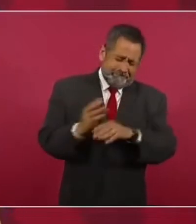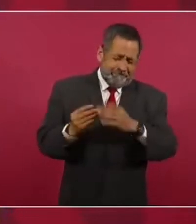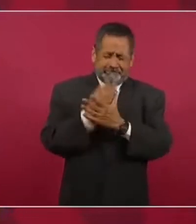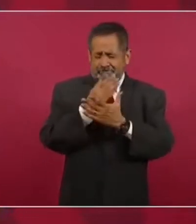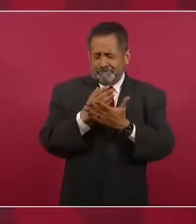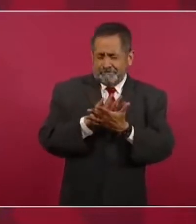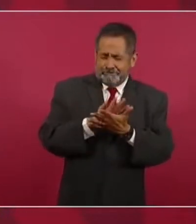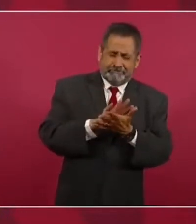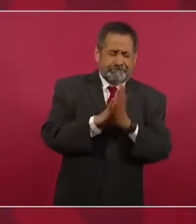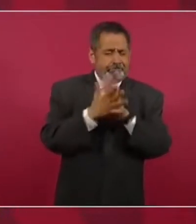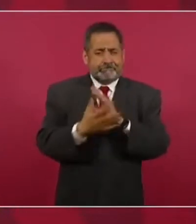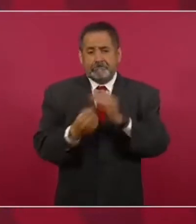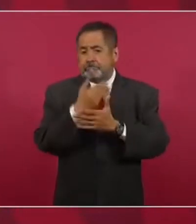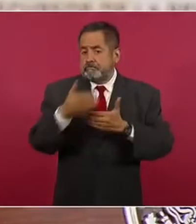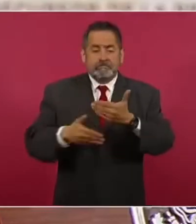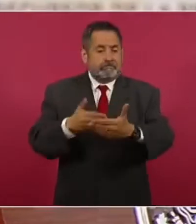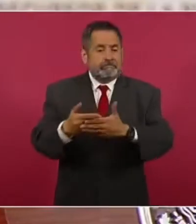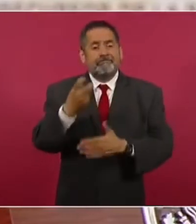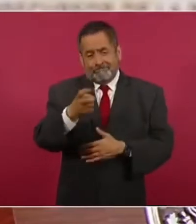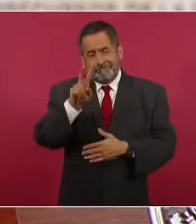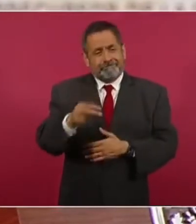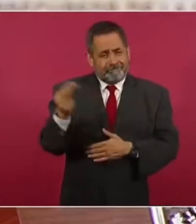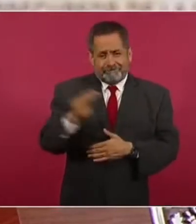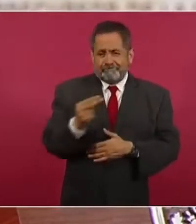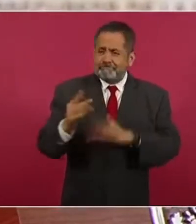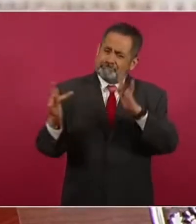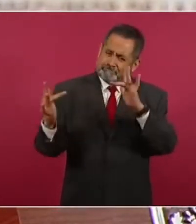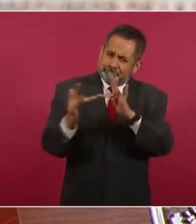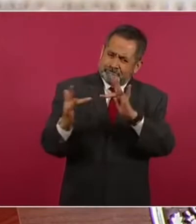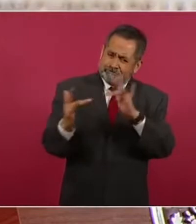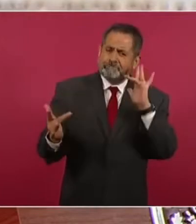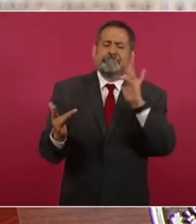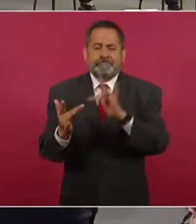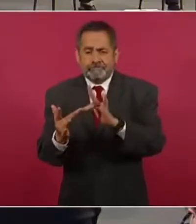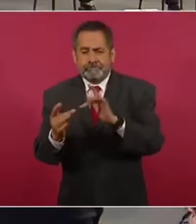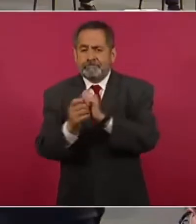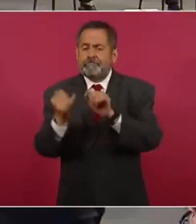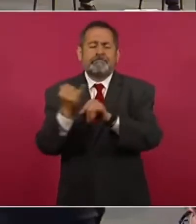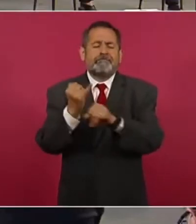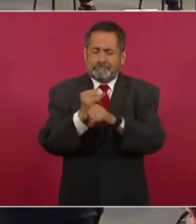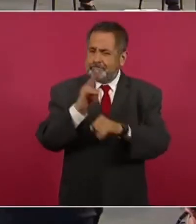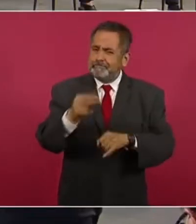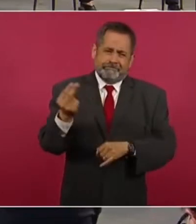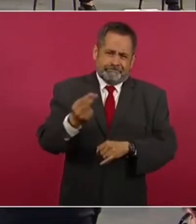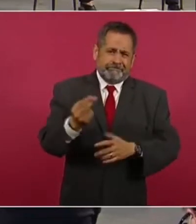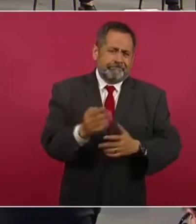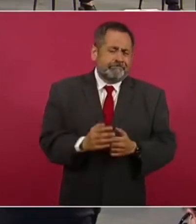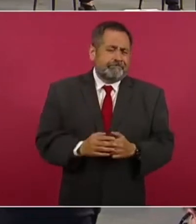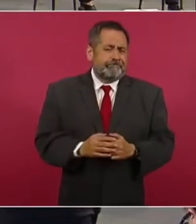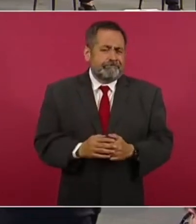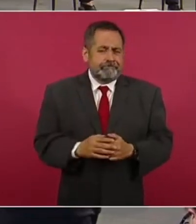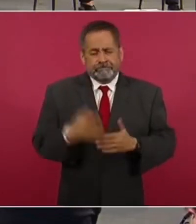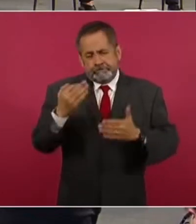logremos la comunicación por internet, como lo vamos a lograr, porque todavía nos